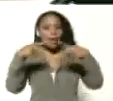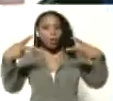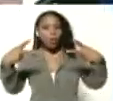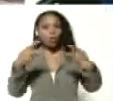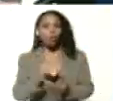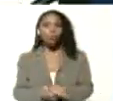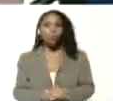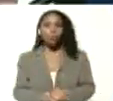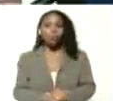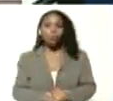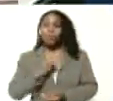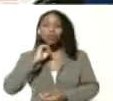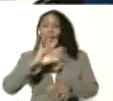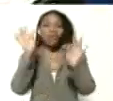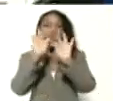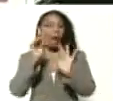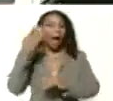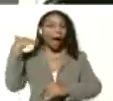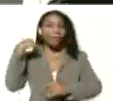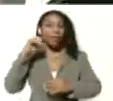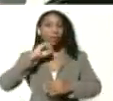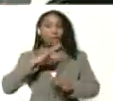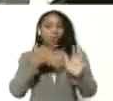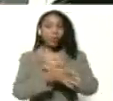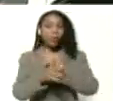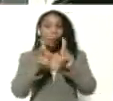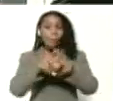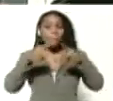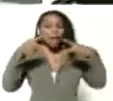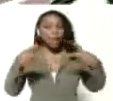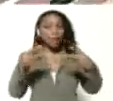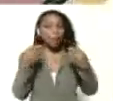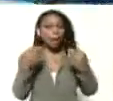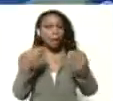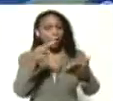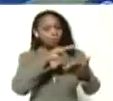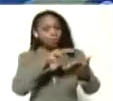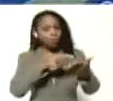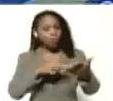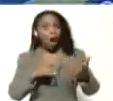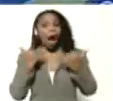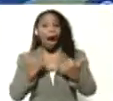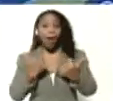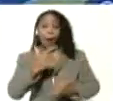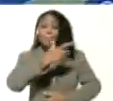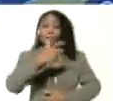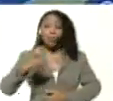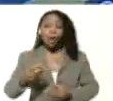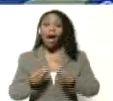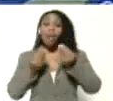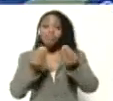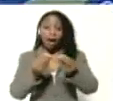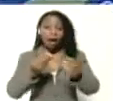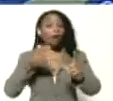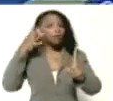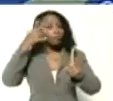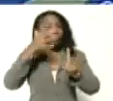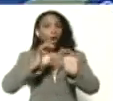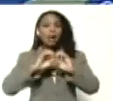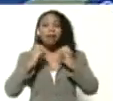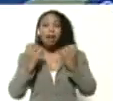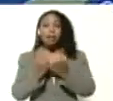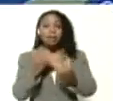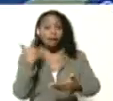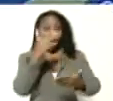En los antiguos métodos, Aristóbulo. De un periódico para ser leído. Ahora la gente da sus clases y tiene su